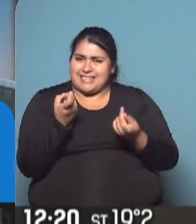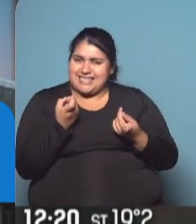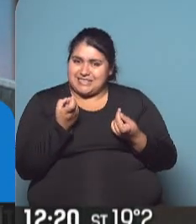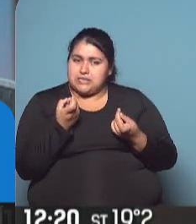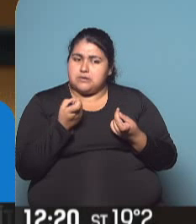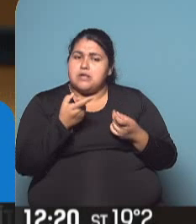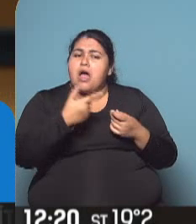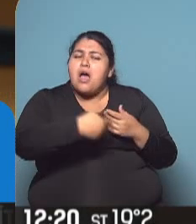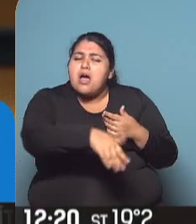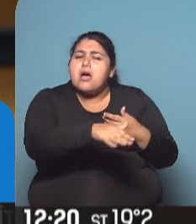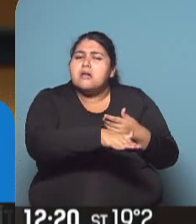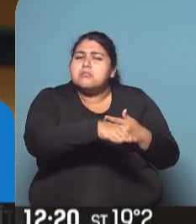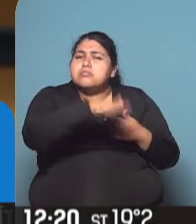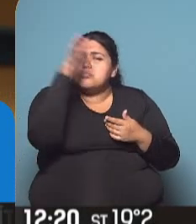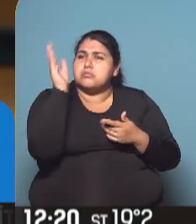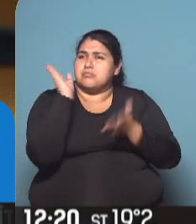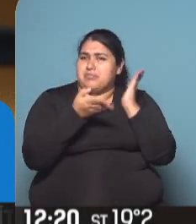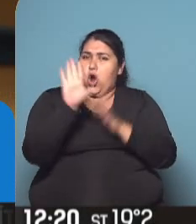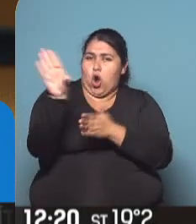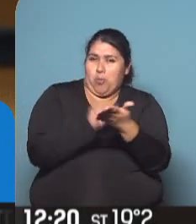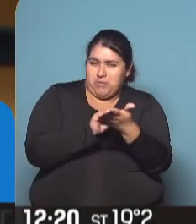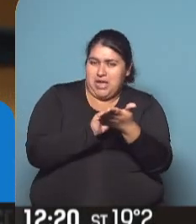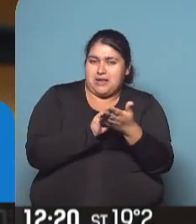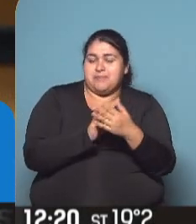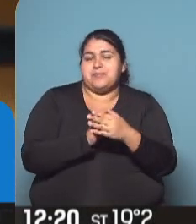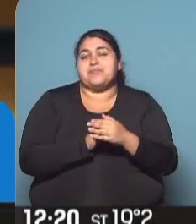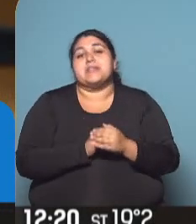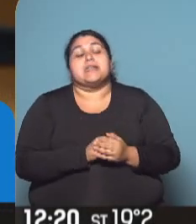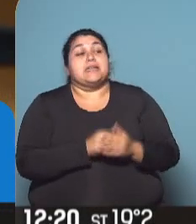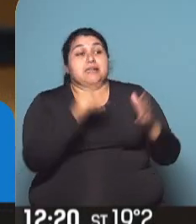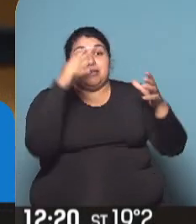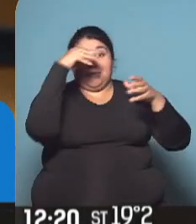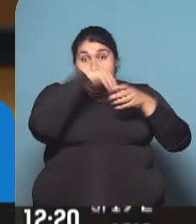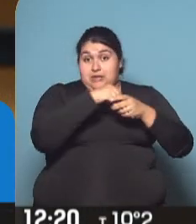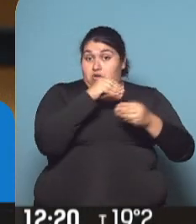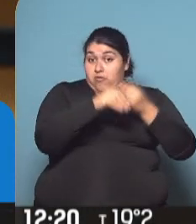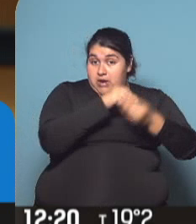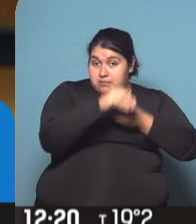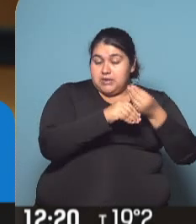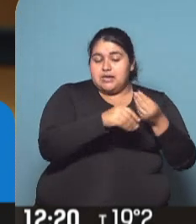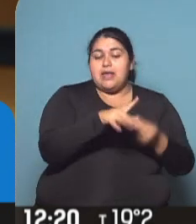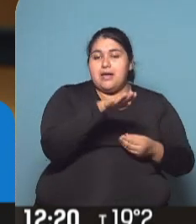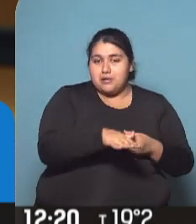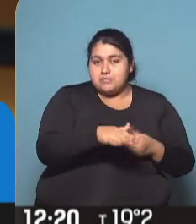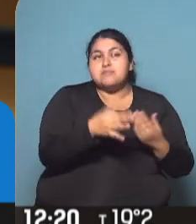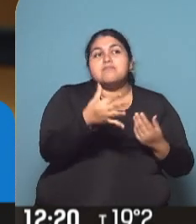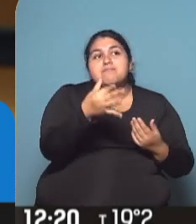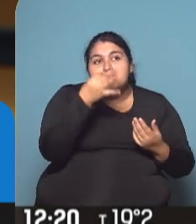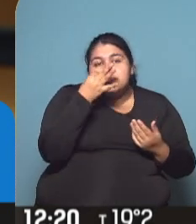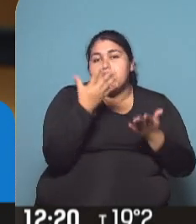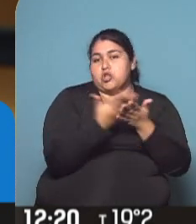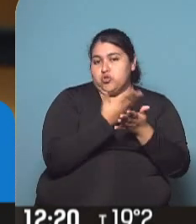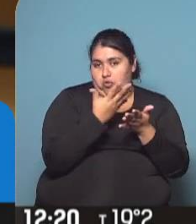rasgos violentos? El maltrato intrafamiliar, el chico lo sufre o como víctima, como testigo de esa